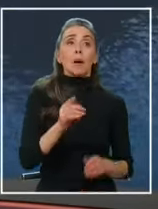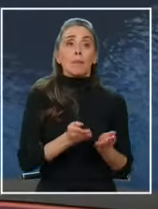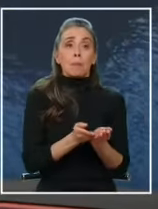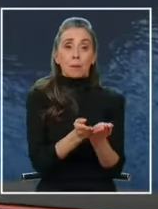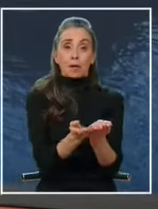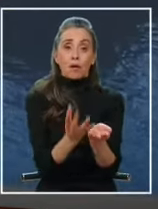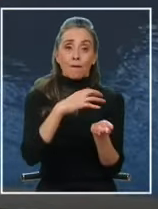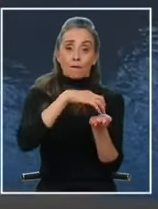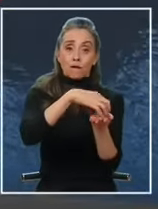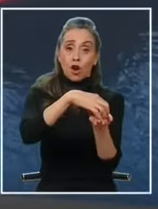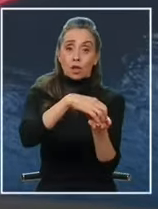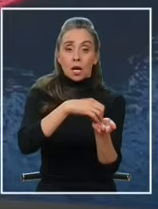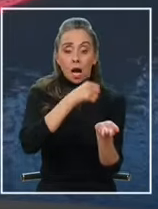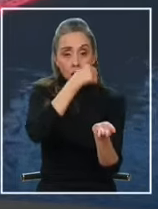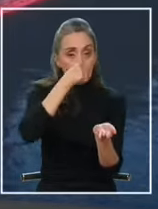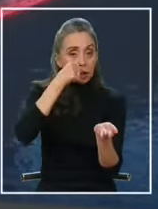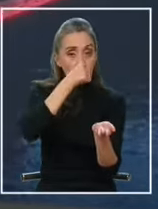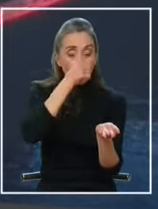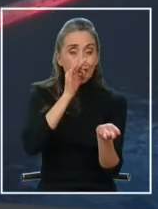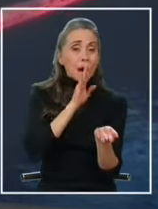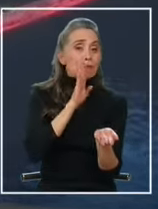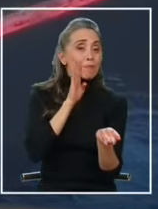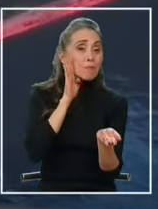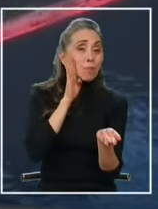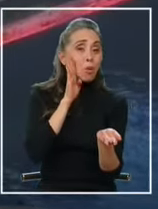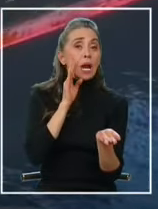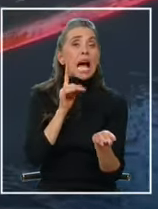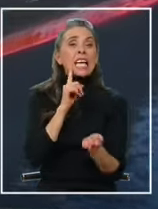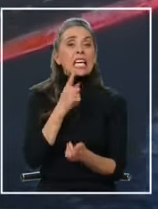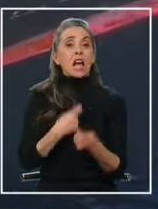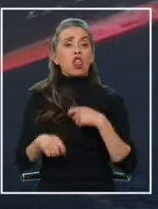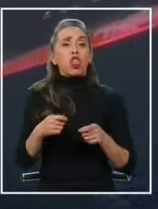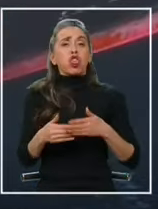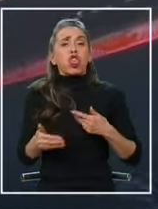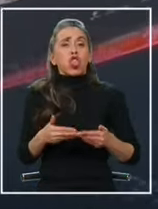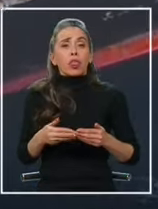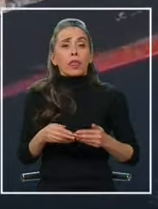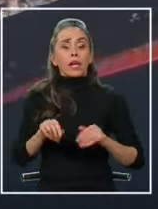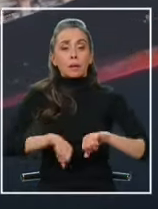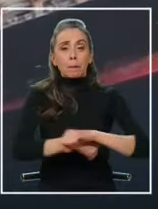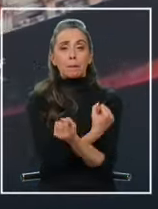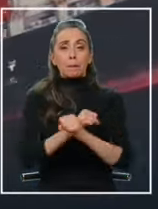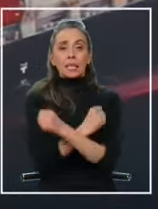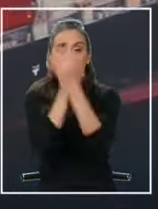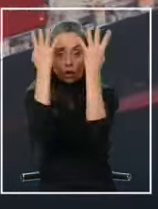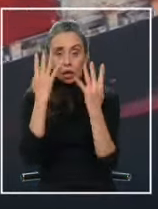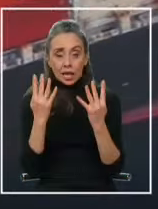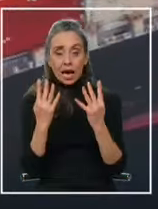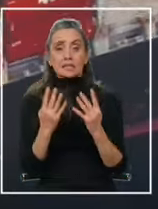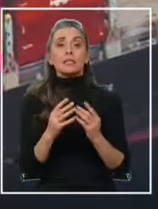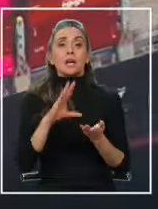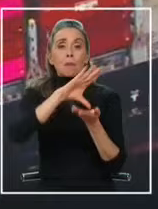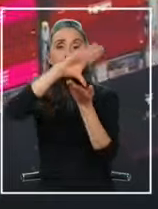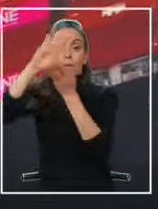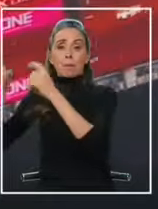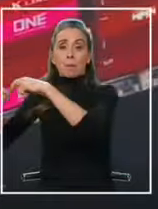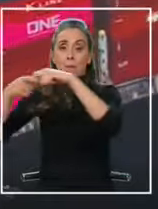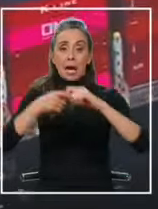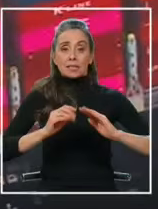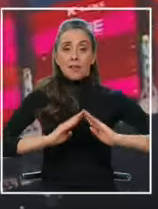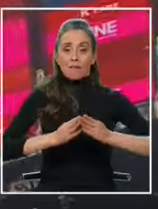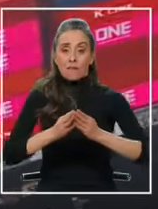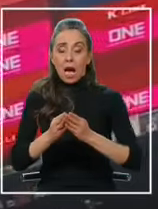orquestado desde la cárcel y que fue desbaratado gracias a una inédita entrega de droga vigilada transnacional vía